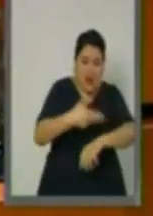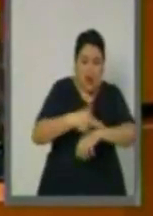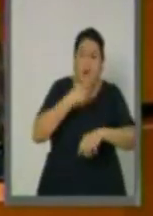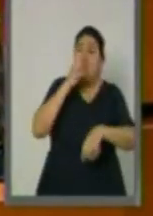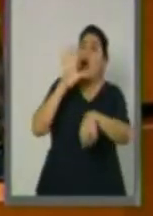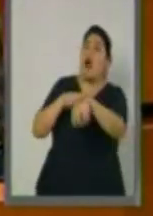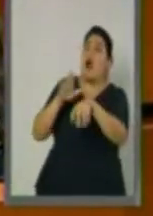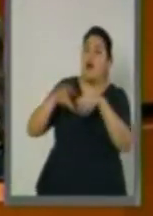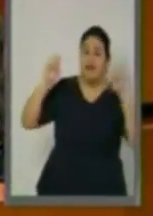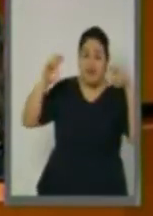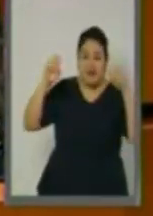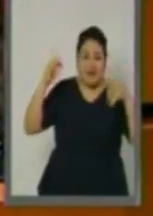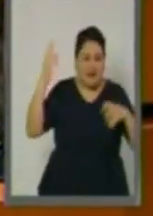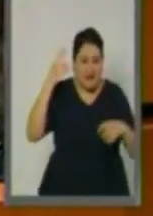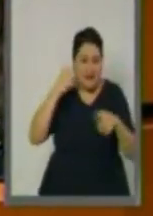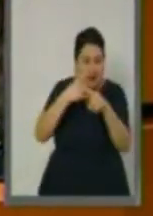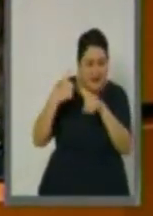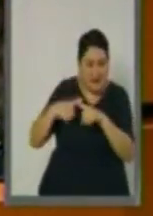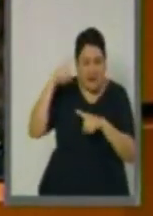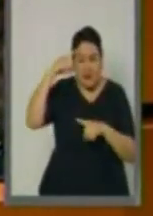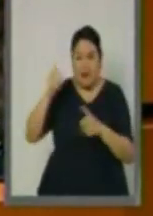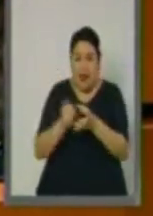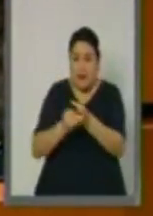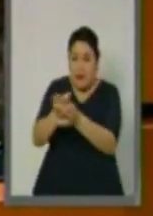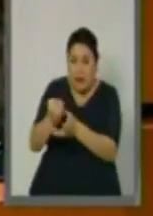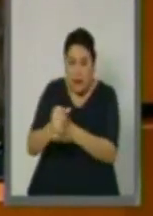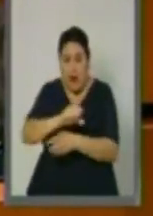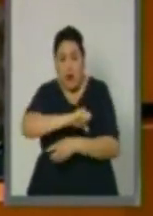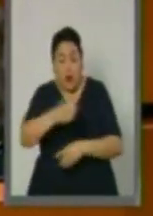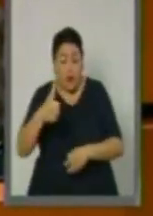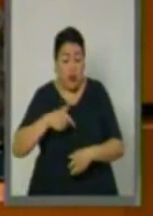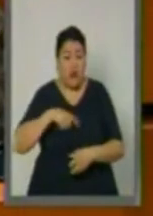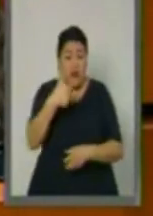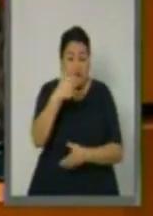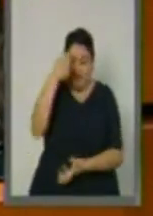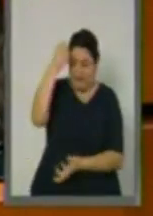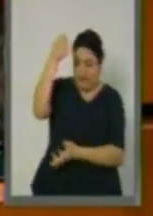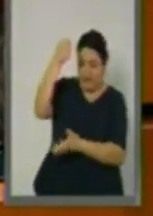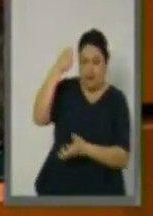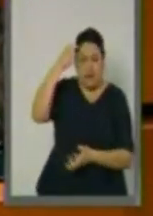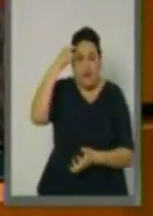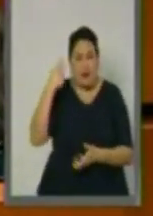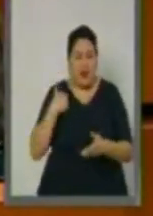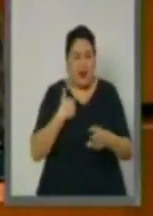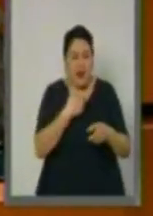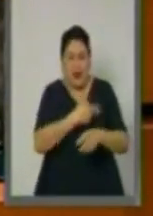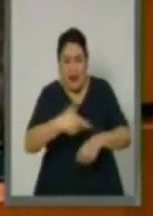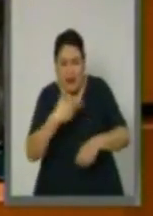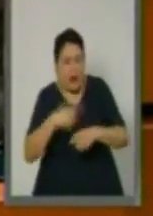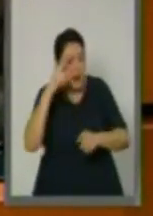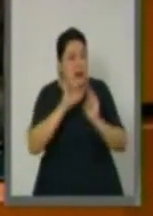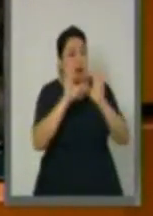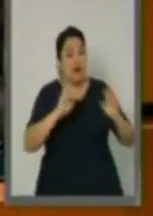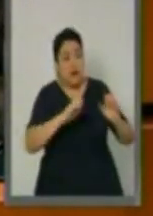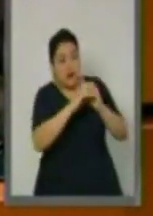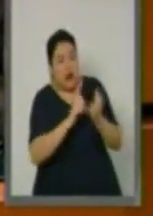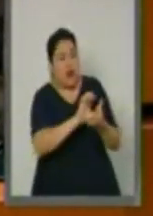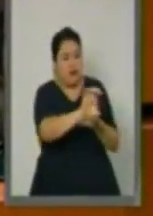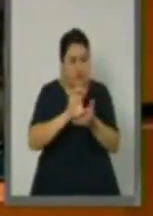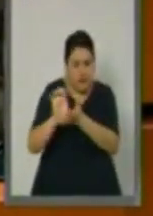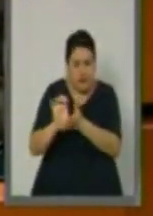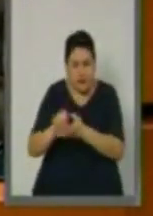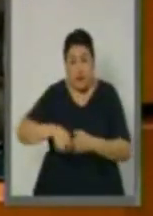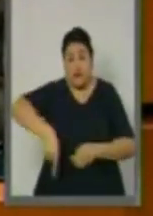la creación de fondos que forman parte de una infraestructura financiera e innovación de clase mundial. Sin embargo,